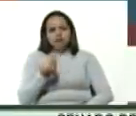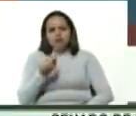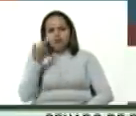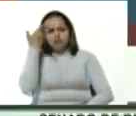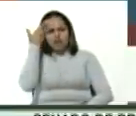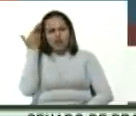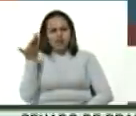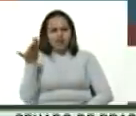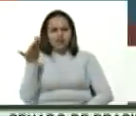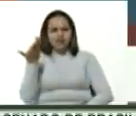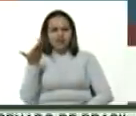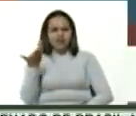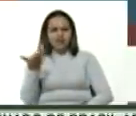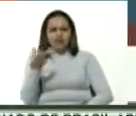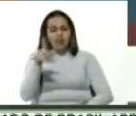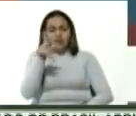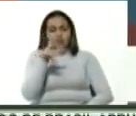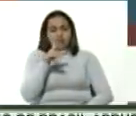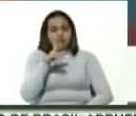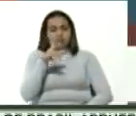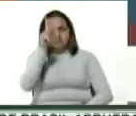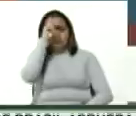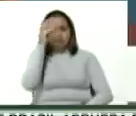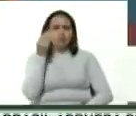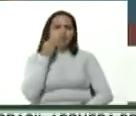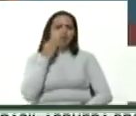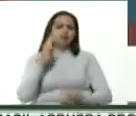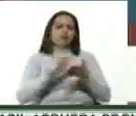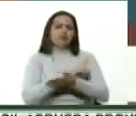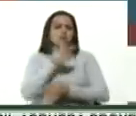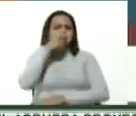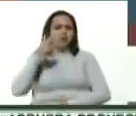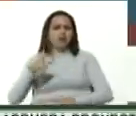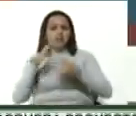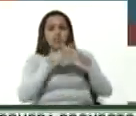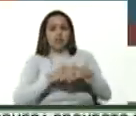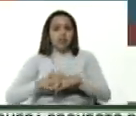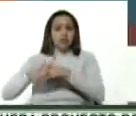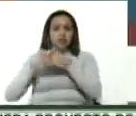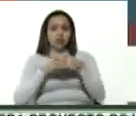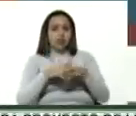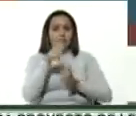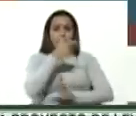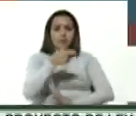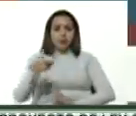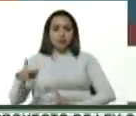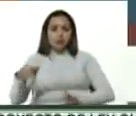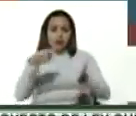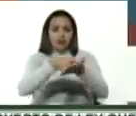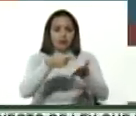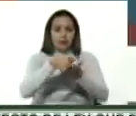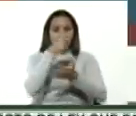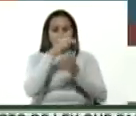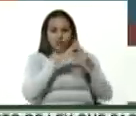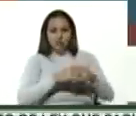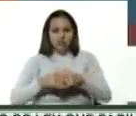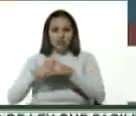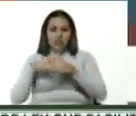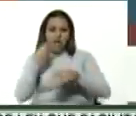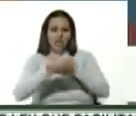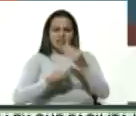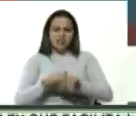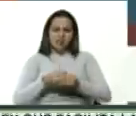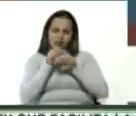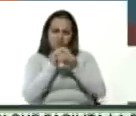hasta absurdo y hasta desconsiderado con el pueblo de Estados Unidos, con los contribuyentes estadounidenses, estar haciendo despliegues